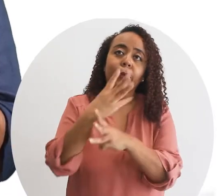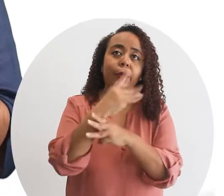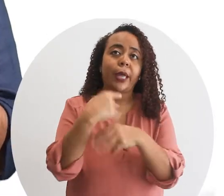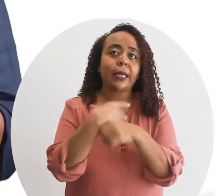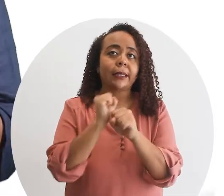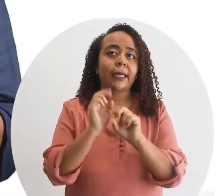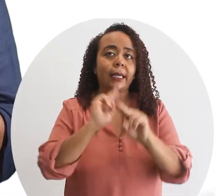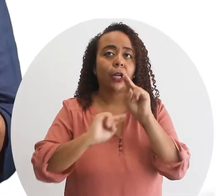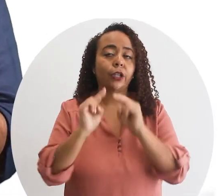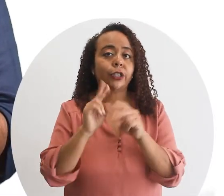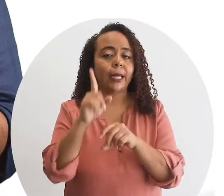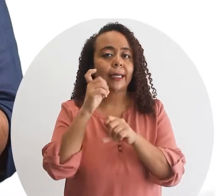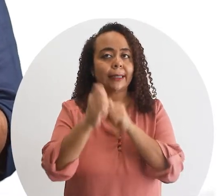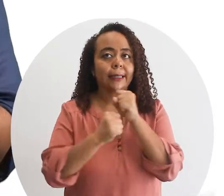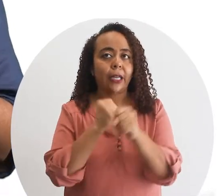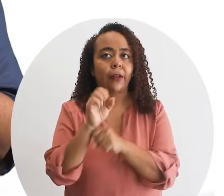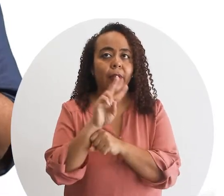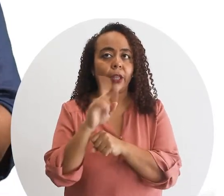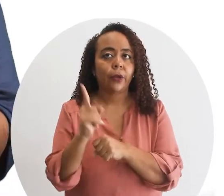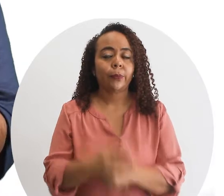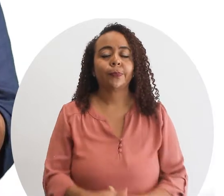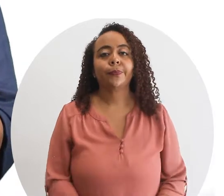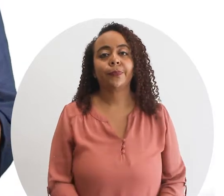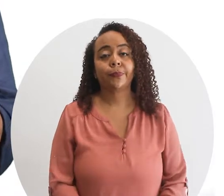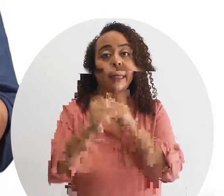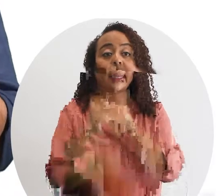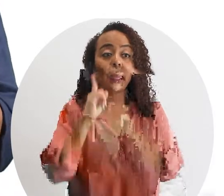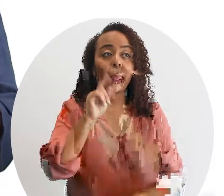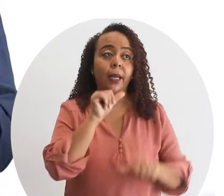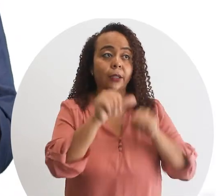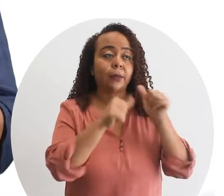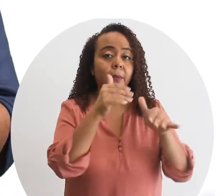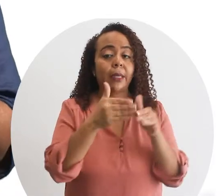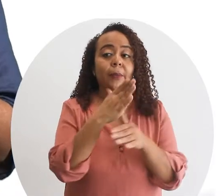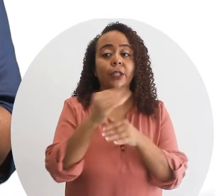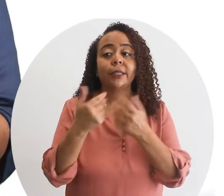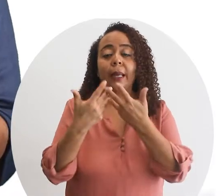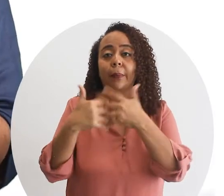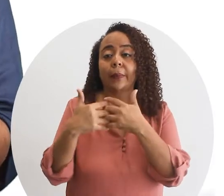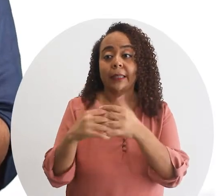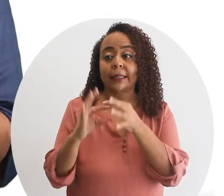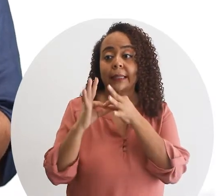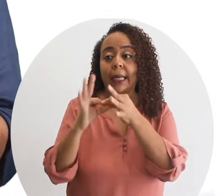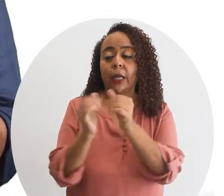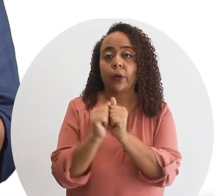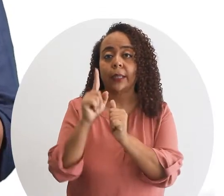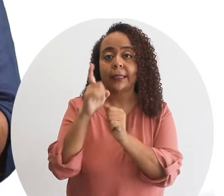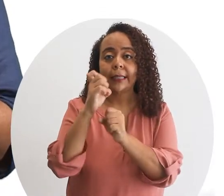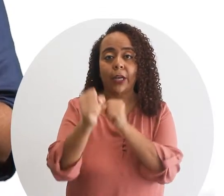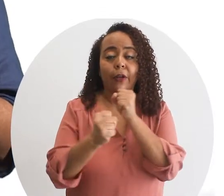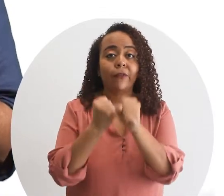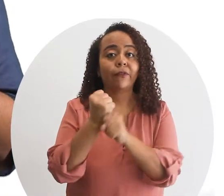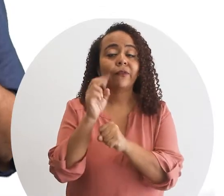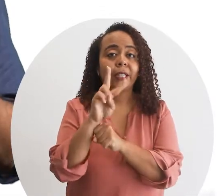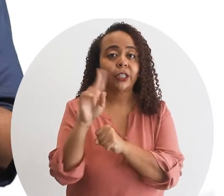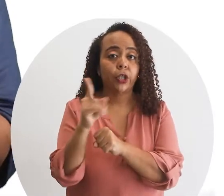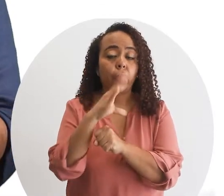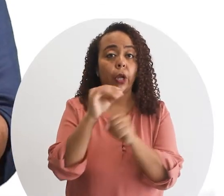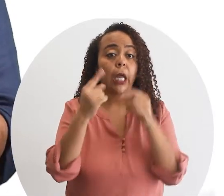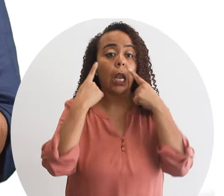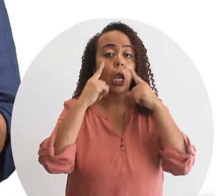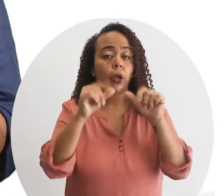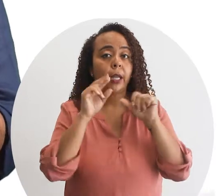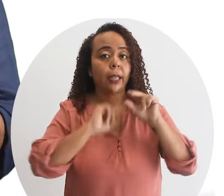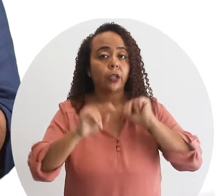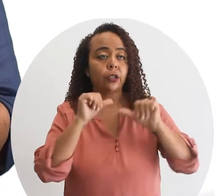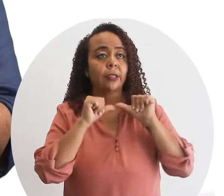hacer negocios en el siglo 21 para que los emprendimientos y las empresas se alineen con esta realidad del siglo 21 y logren convertirse